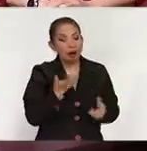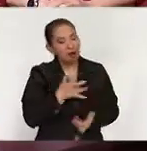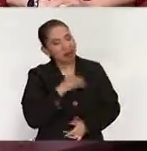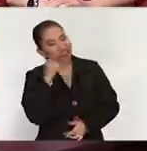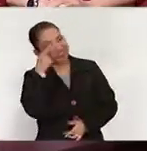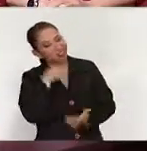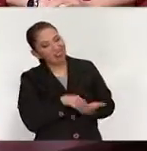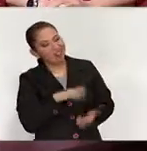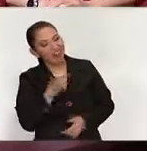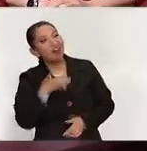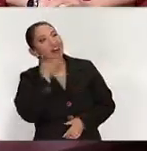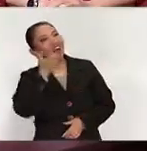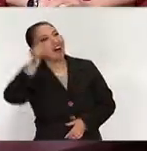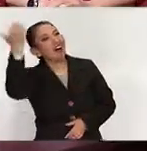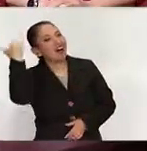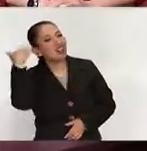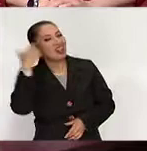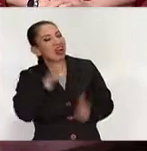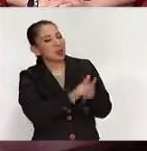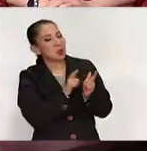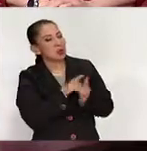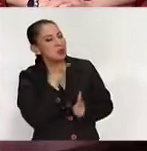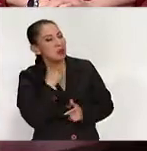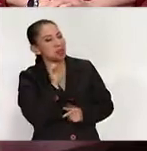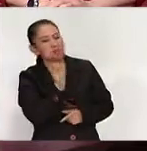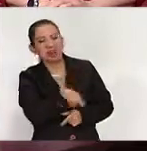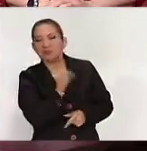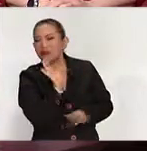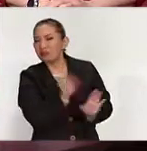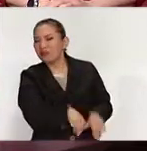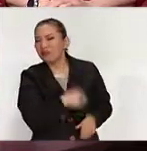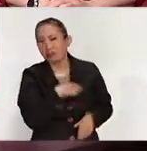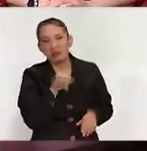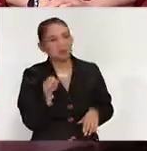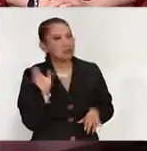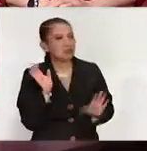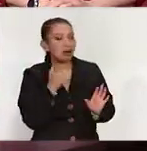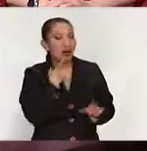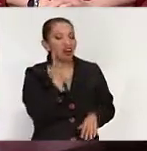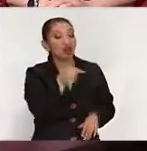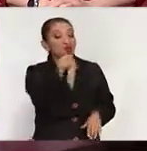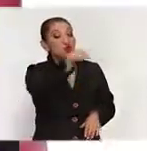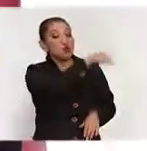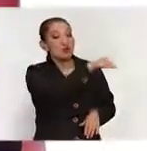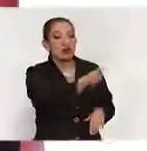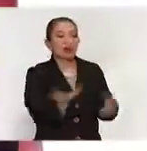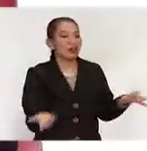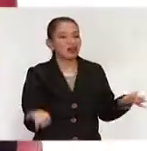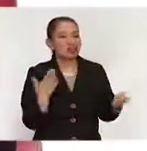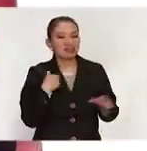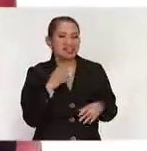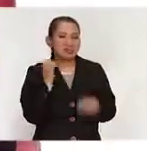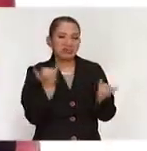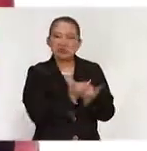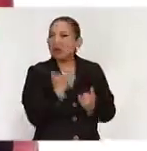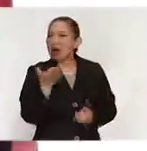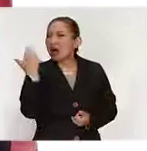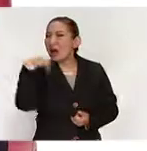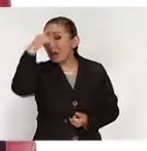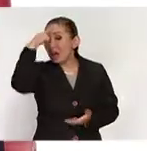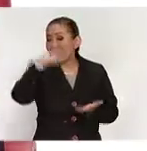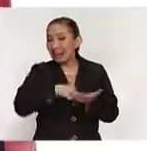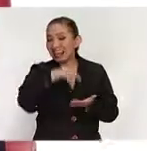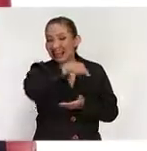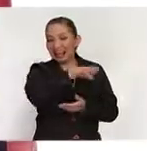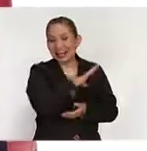percepción de antaño en el que había un partido hegemónico y todas las situaciones pasan por dedazo y pues prácticamente desde que sabíamos que en el precandidato